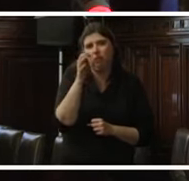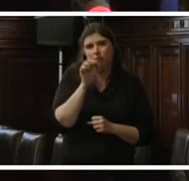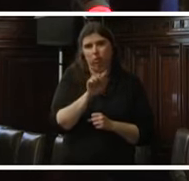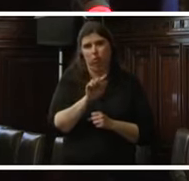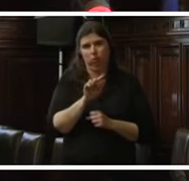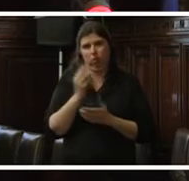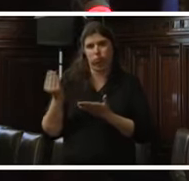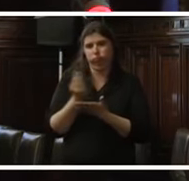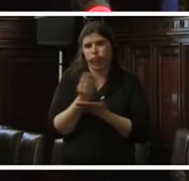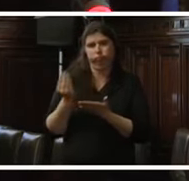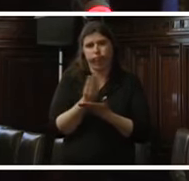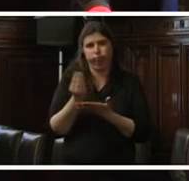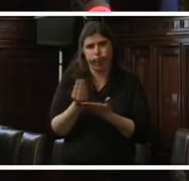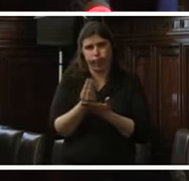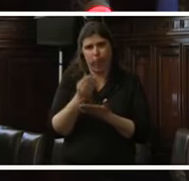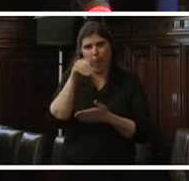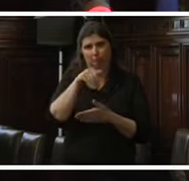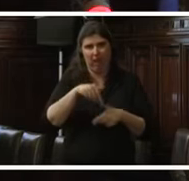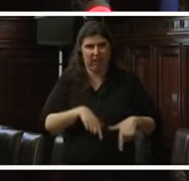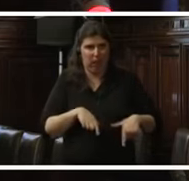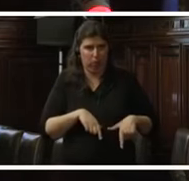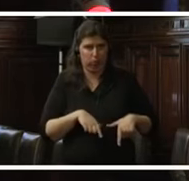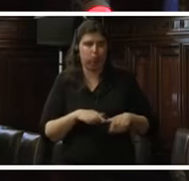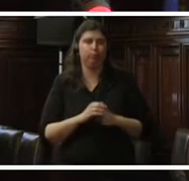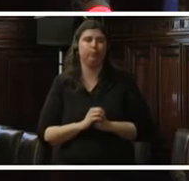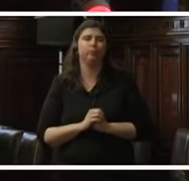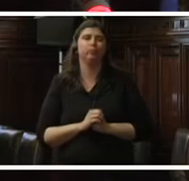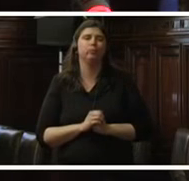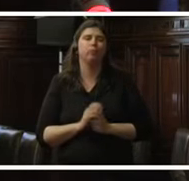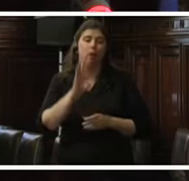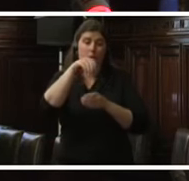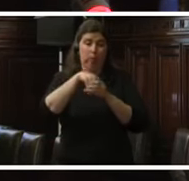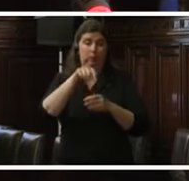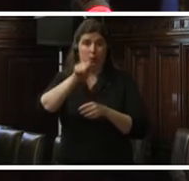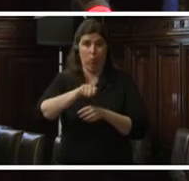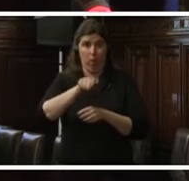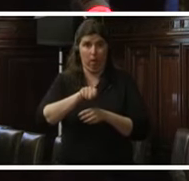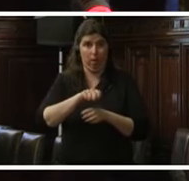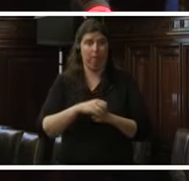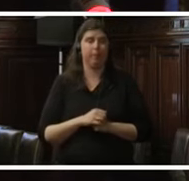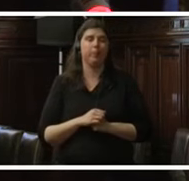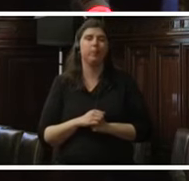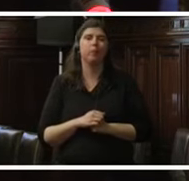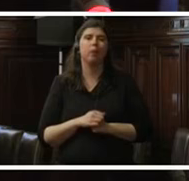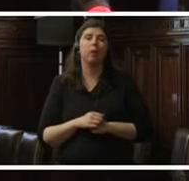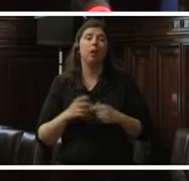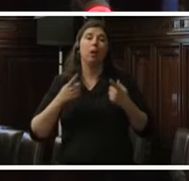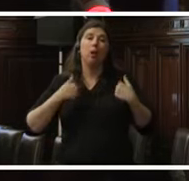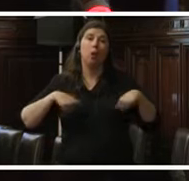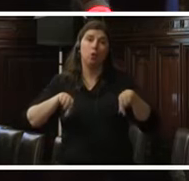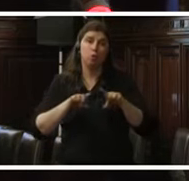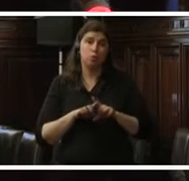Tribunal Constitucional. Ahora bien, nosotros, básicamente,